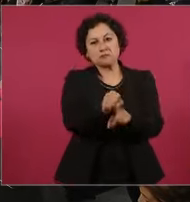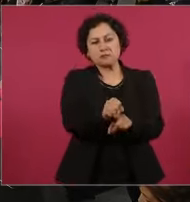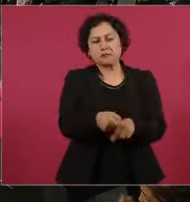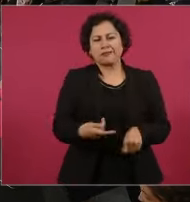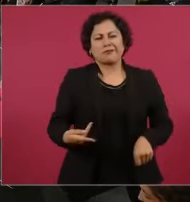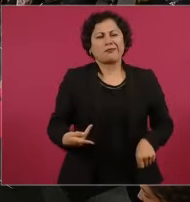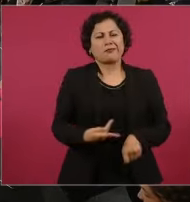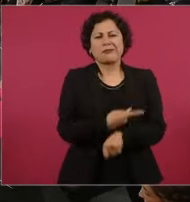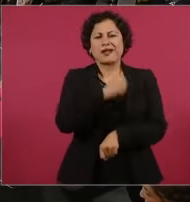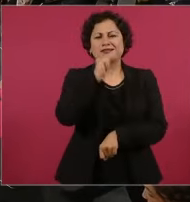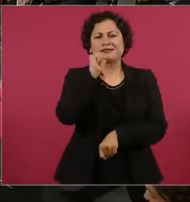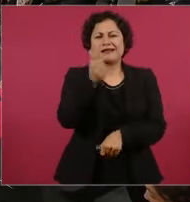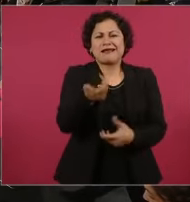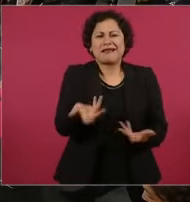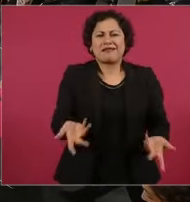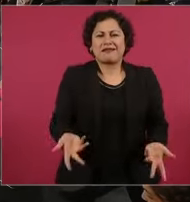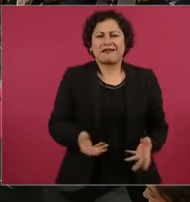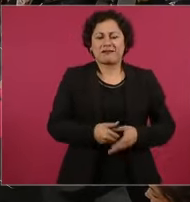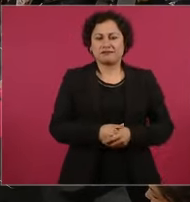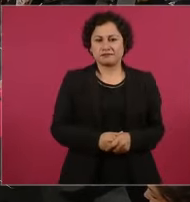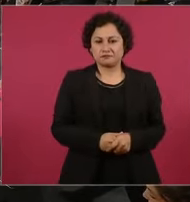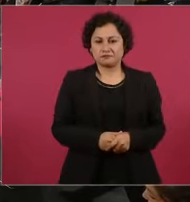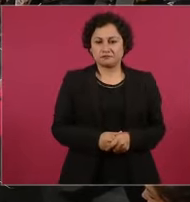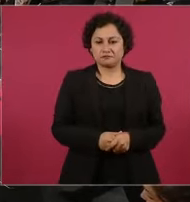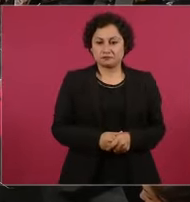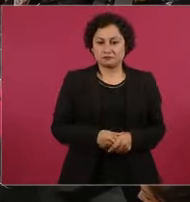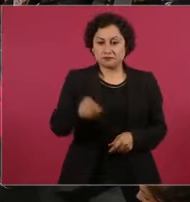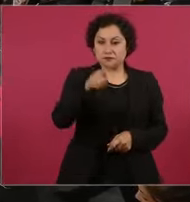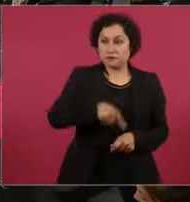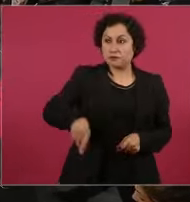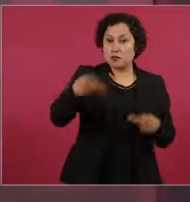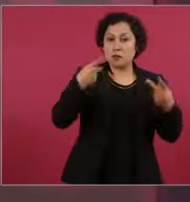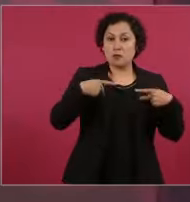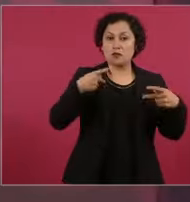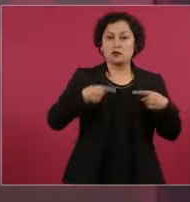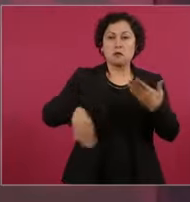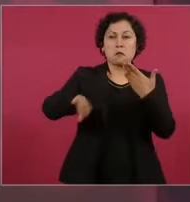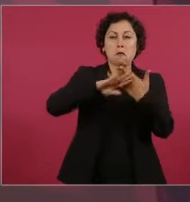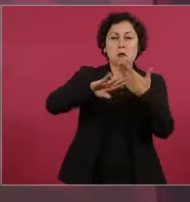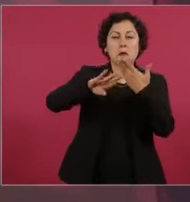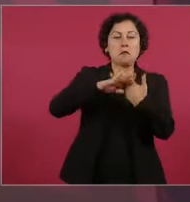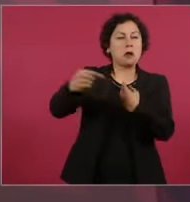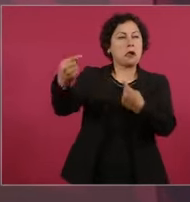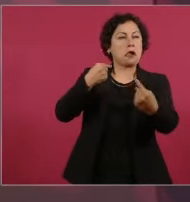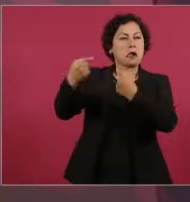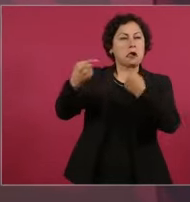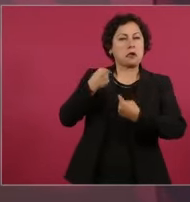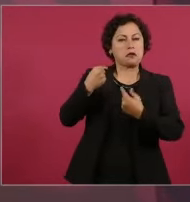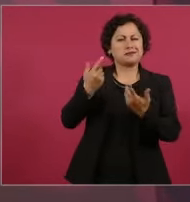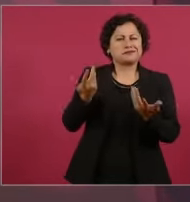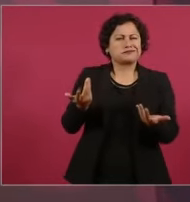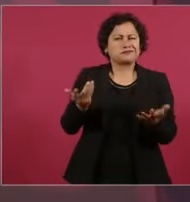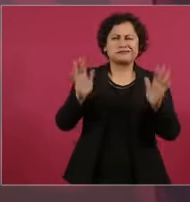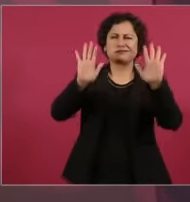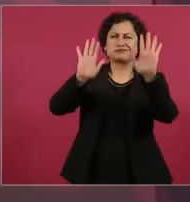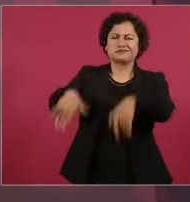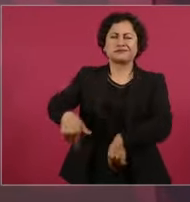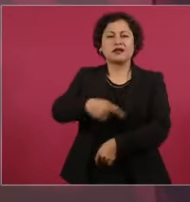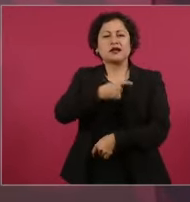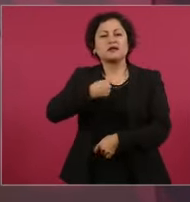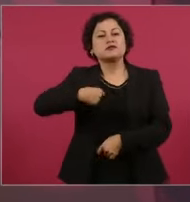ninguna manifestación ni nada vamos a seguir informándole a la gente si